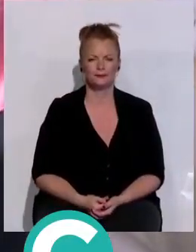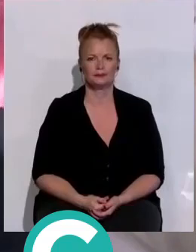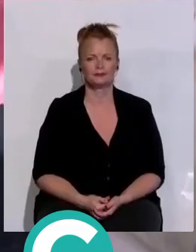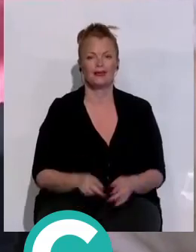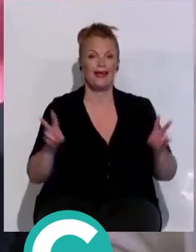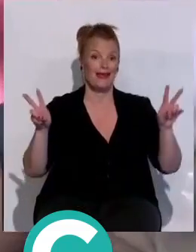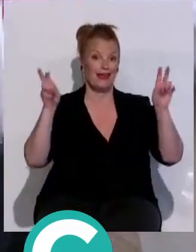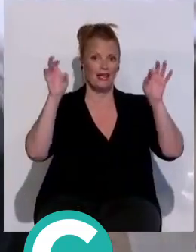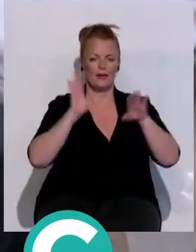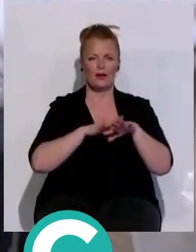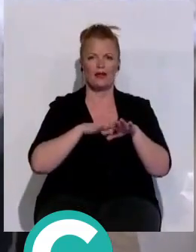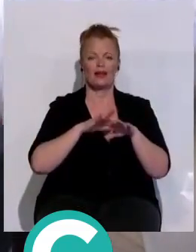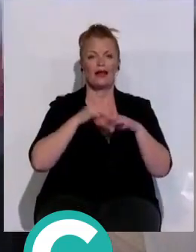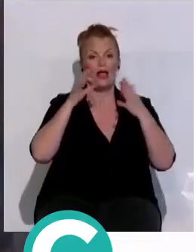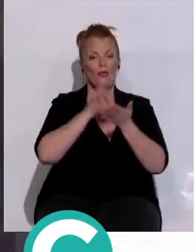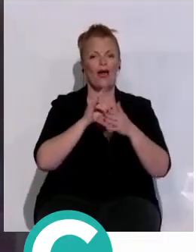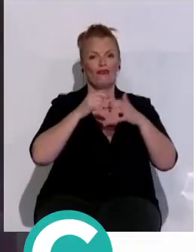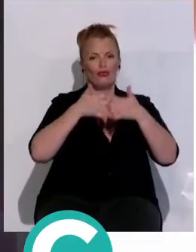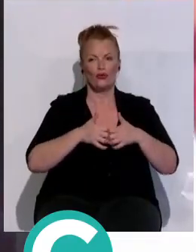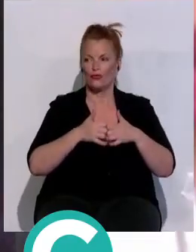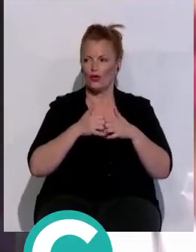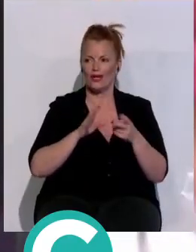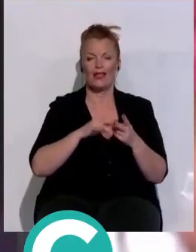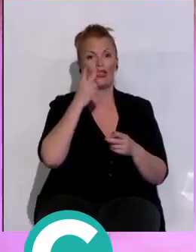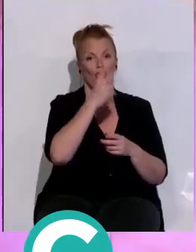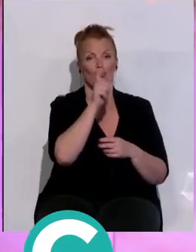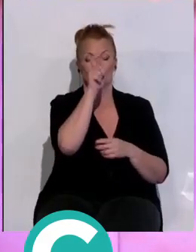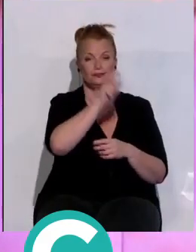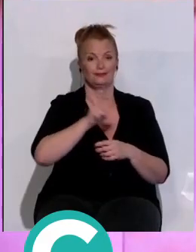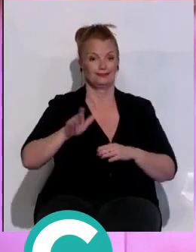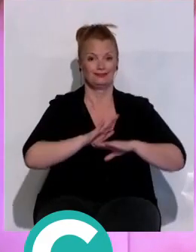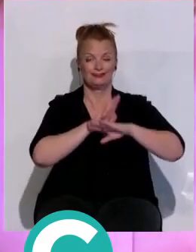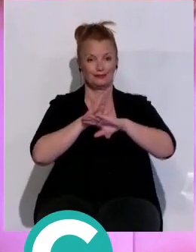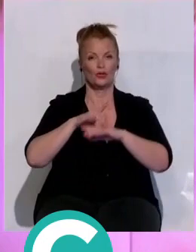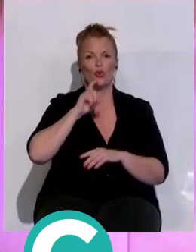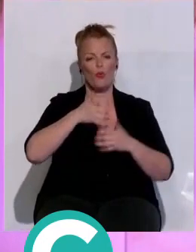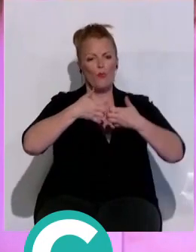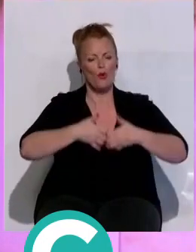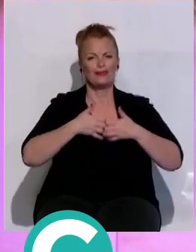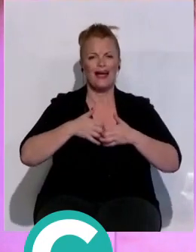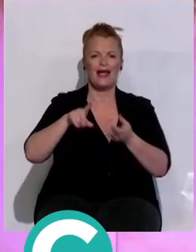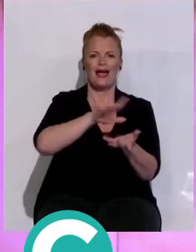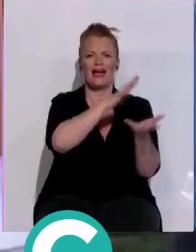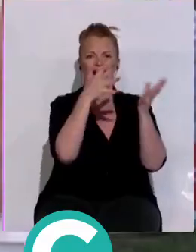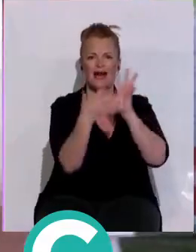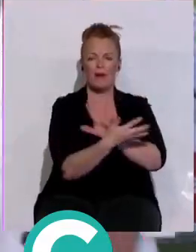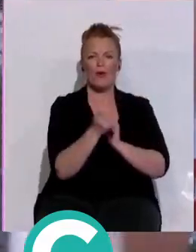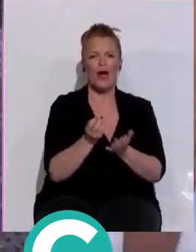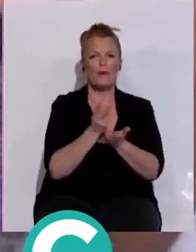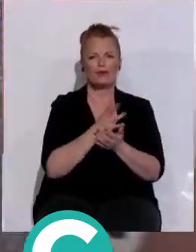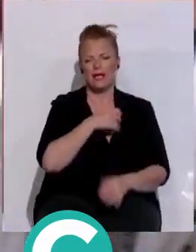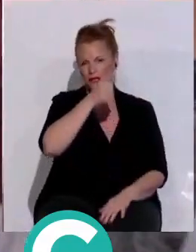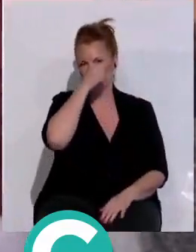Bajo el lema para que la ciudad funcione y con el rostro de Óscar Torres como motor del cambio por el que apuesta el PSOE para Cádiz.